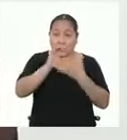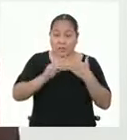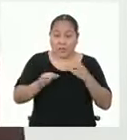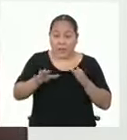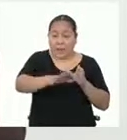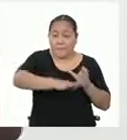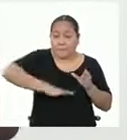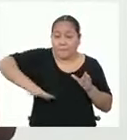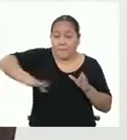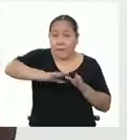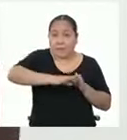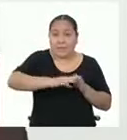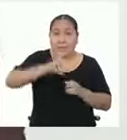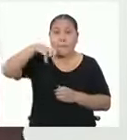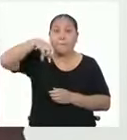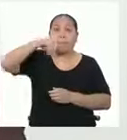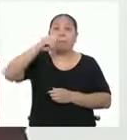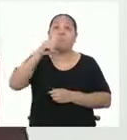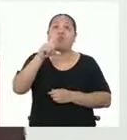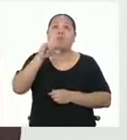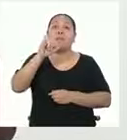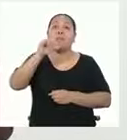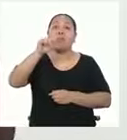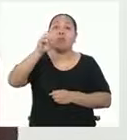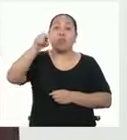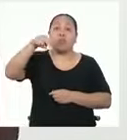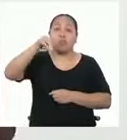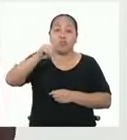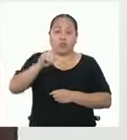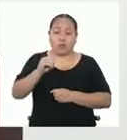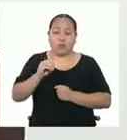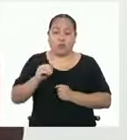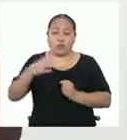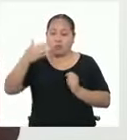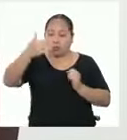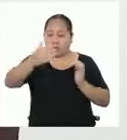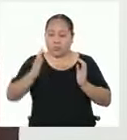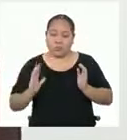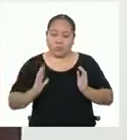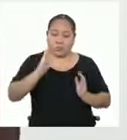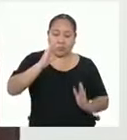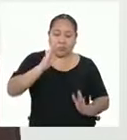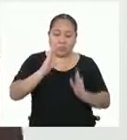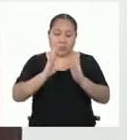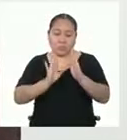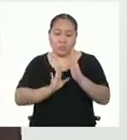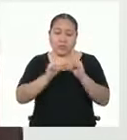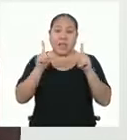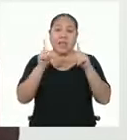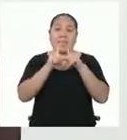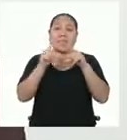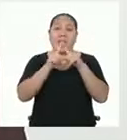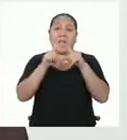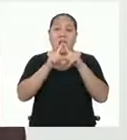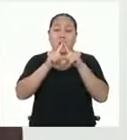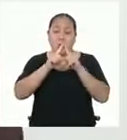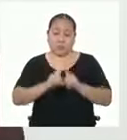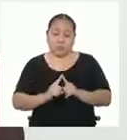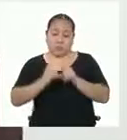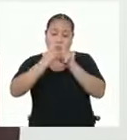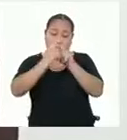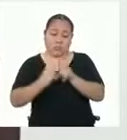la base tiene que ser un polígono. Segundo, sus cadras laterales son triángulos que tienen un vértice en común.